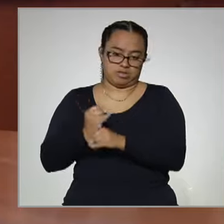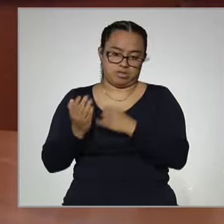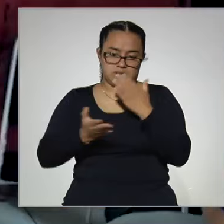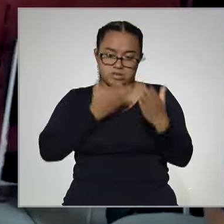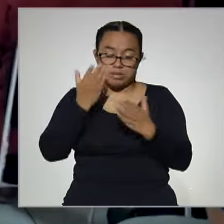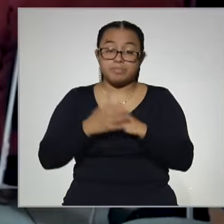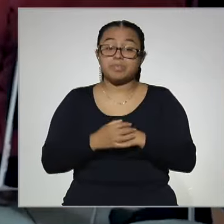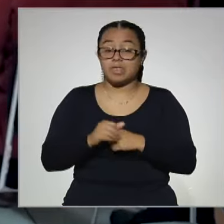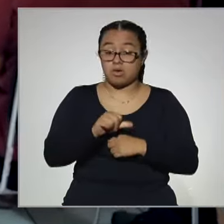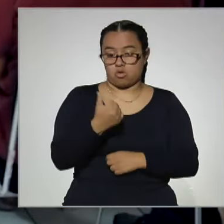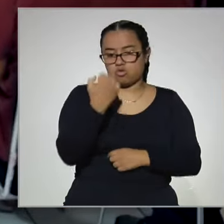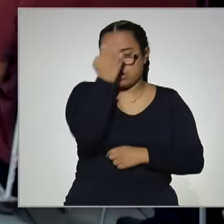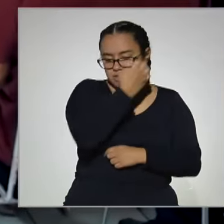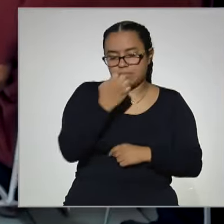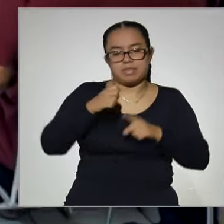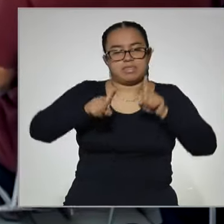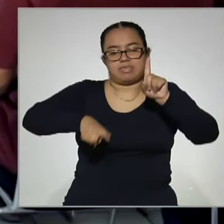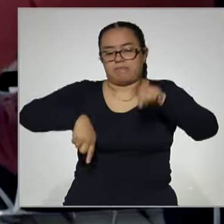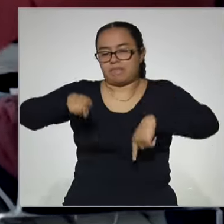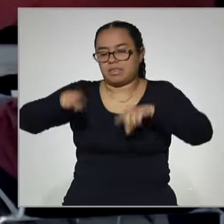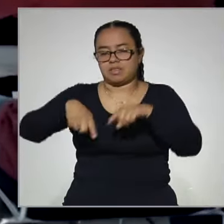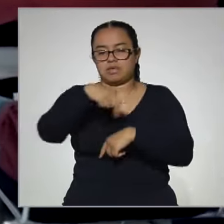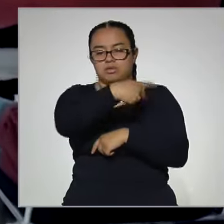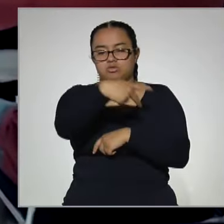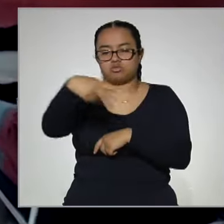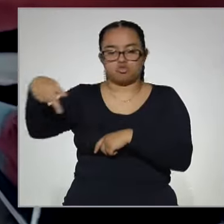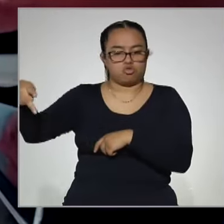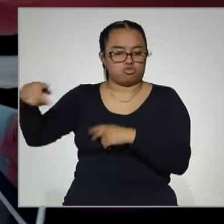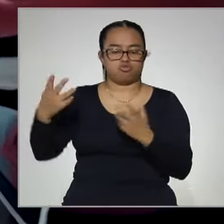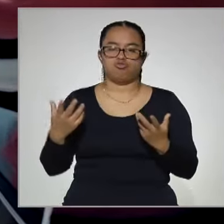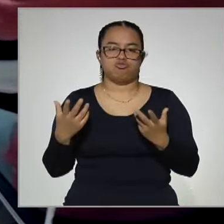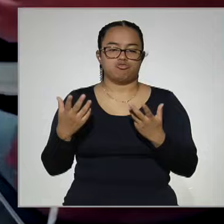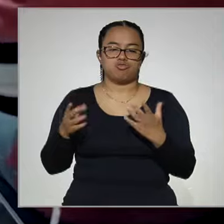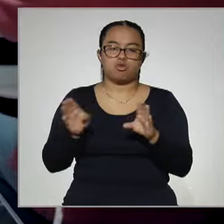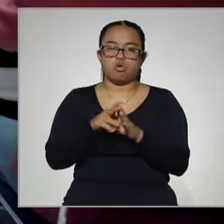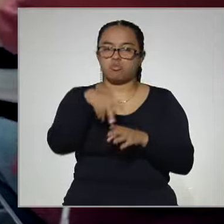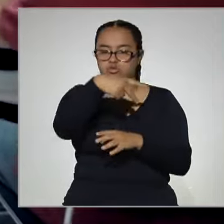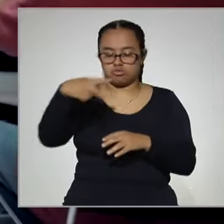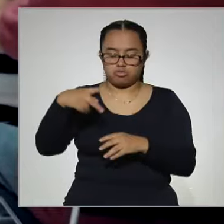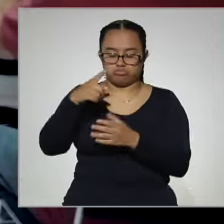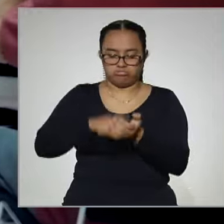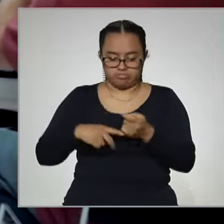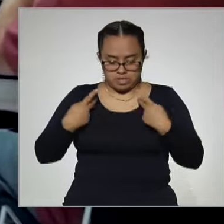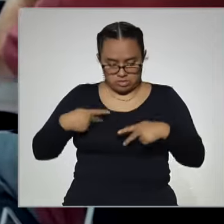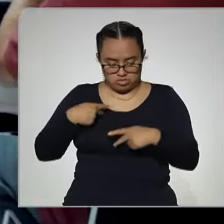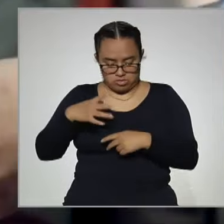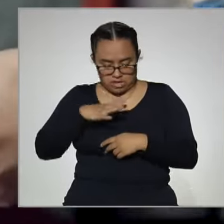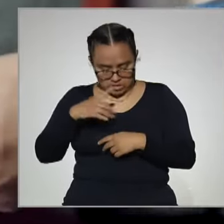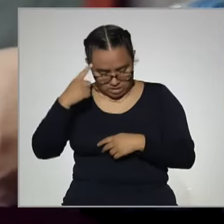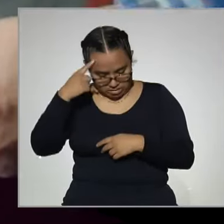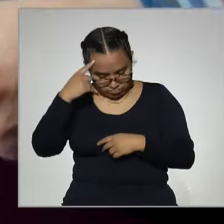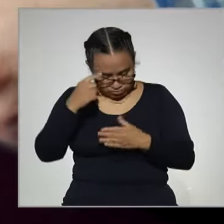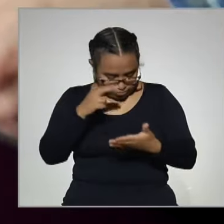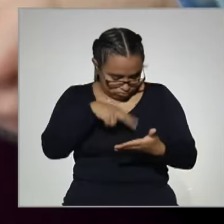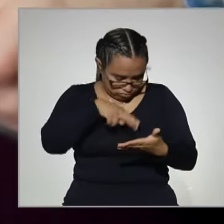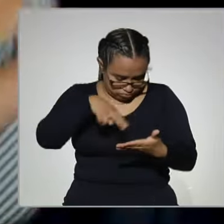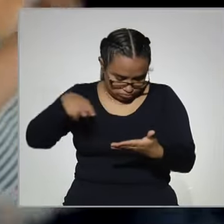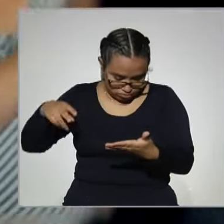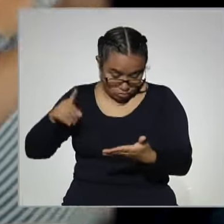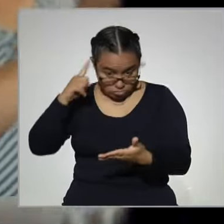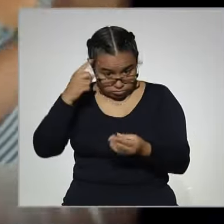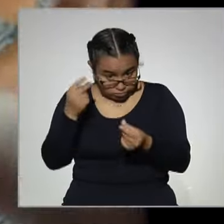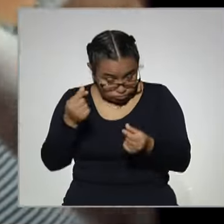Con los exámenes depende muchísimo del bagaje que traiga cada persona. Revisa su guía y puede